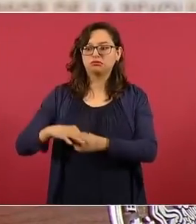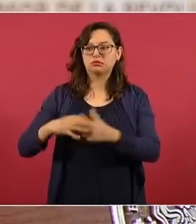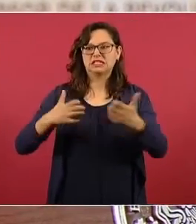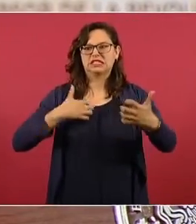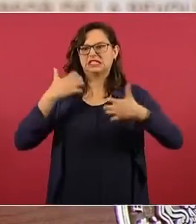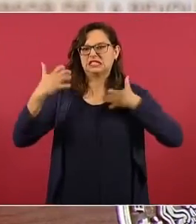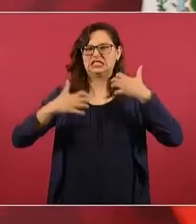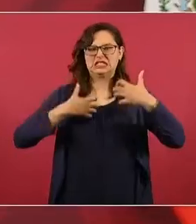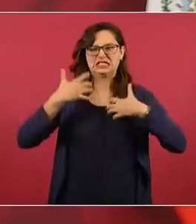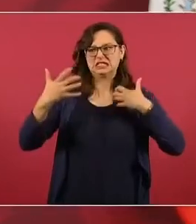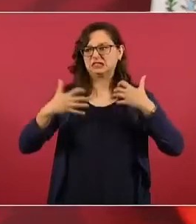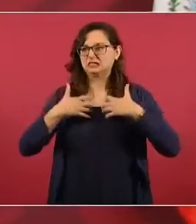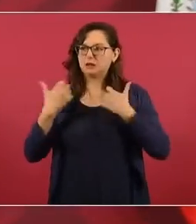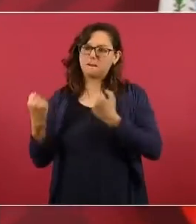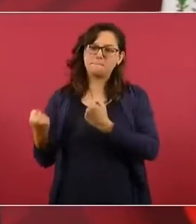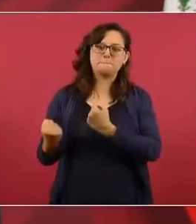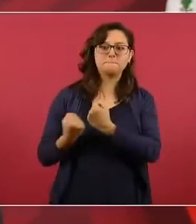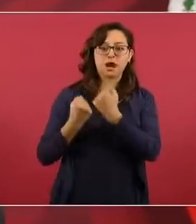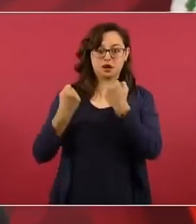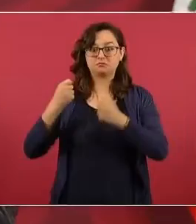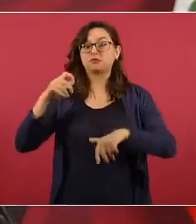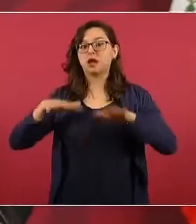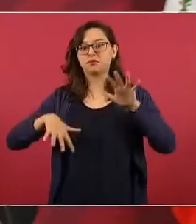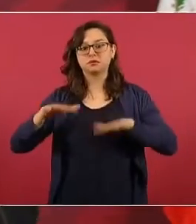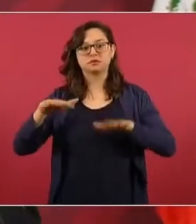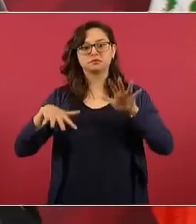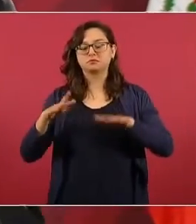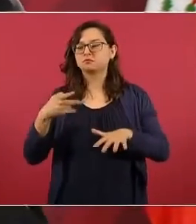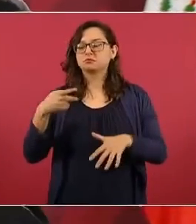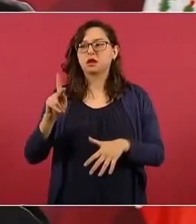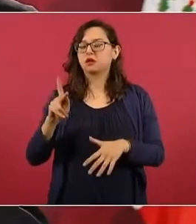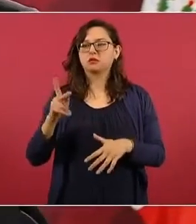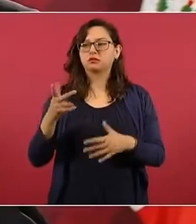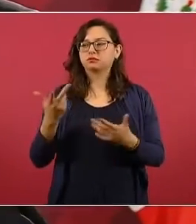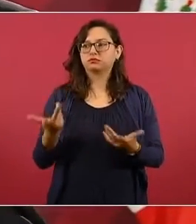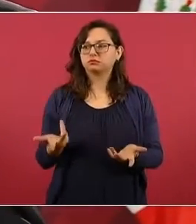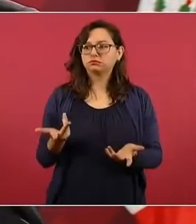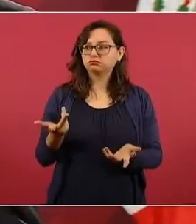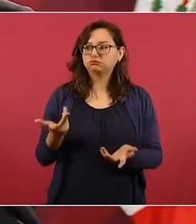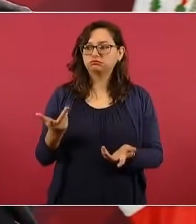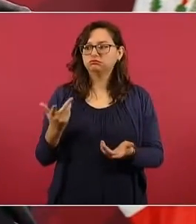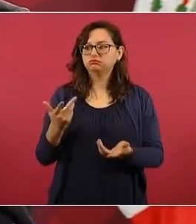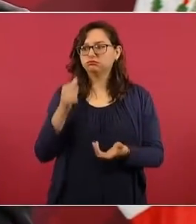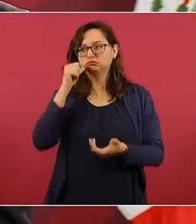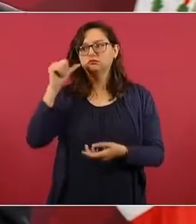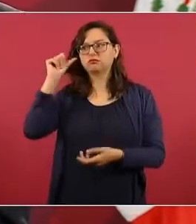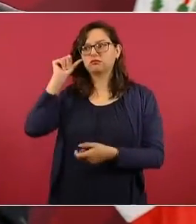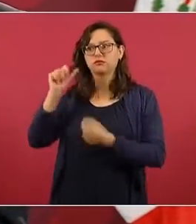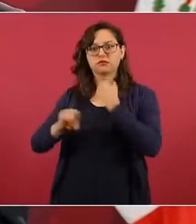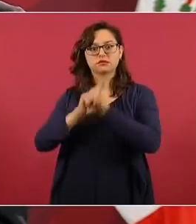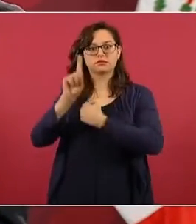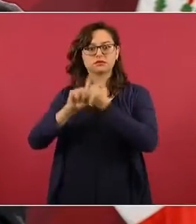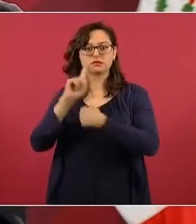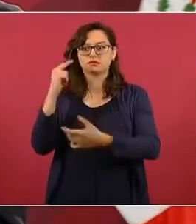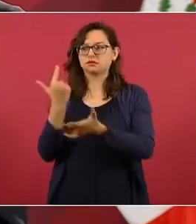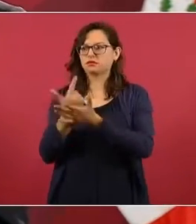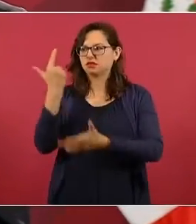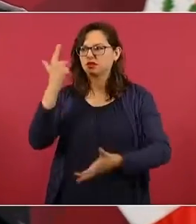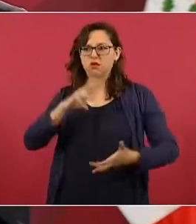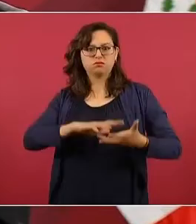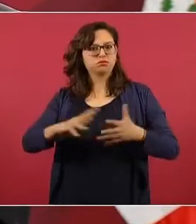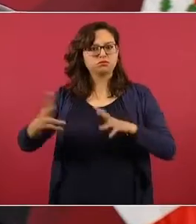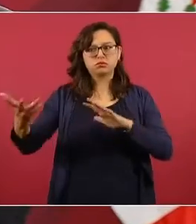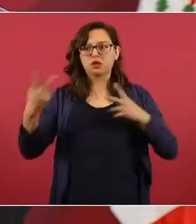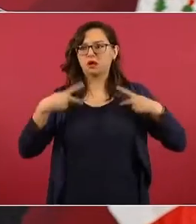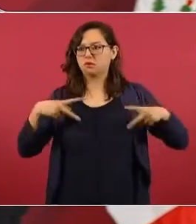no hubo fallecimientos, no hubo violencia,